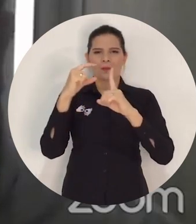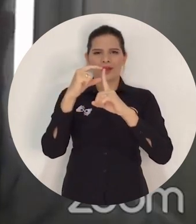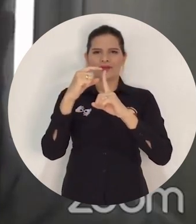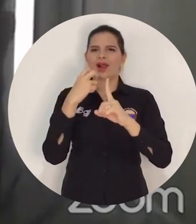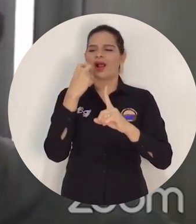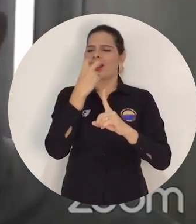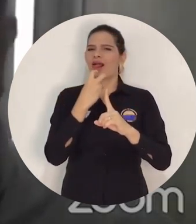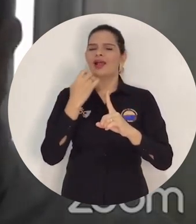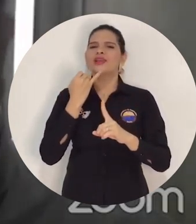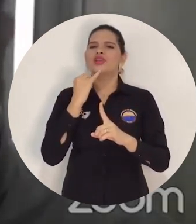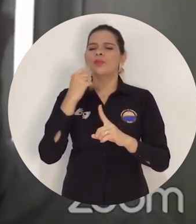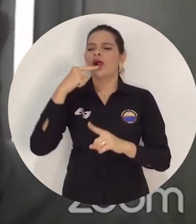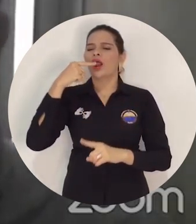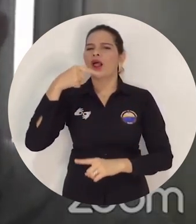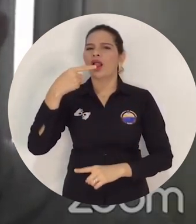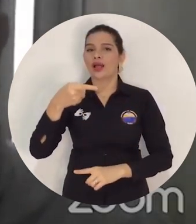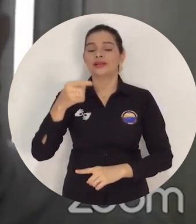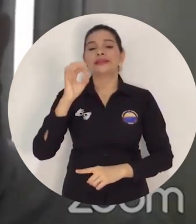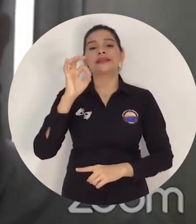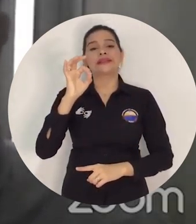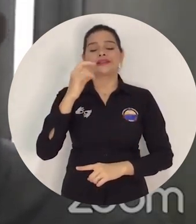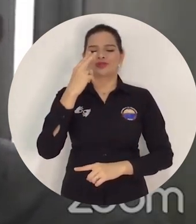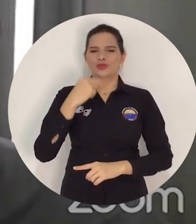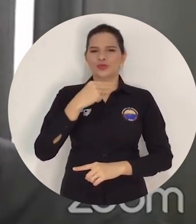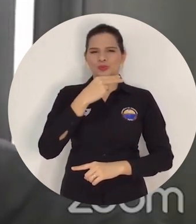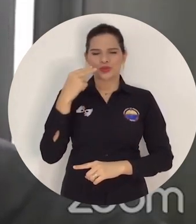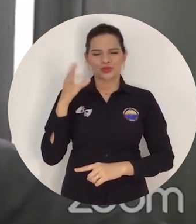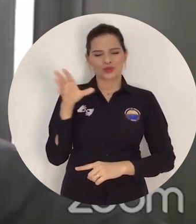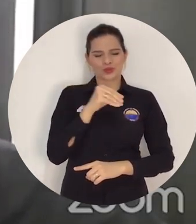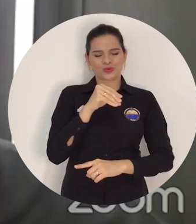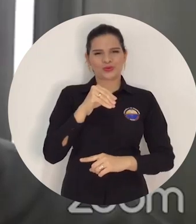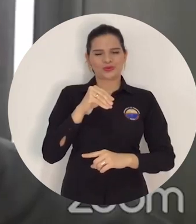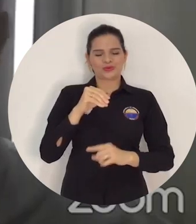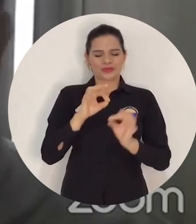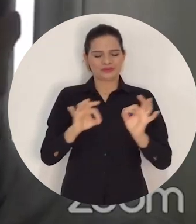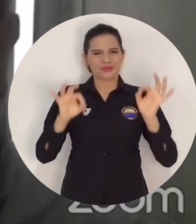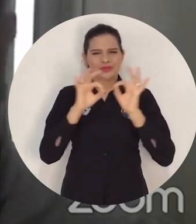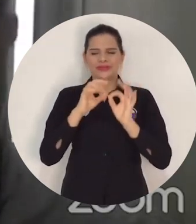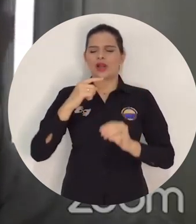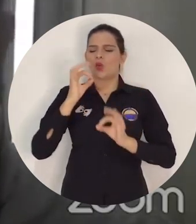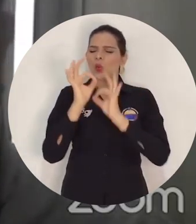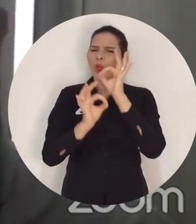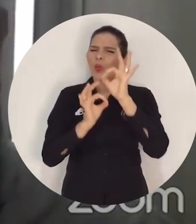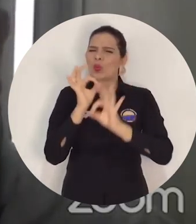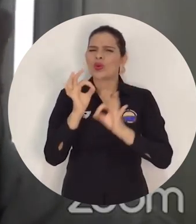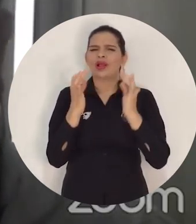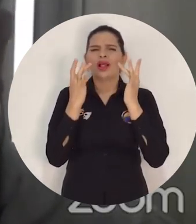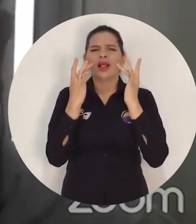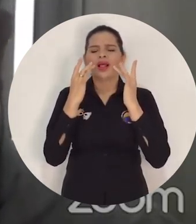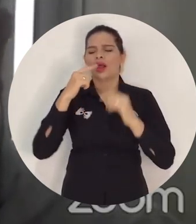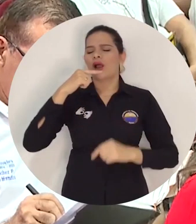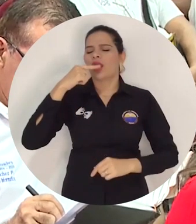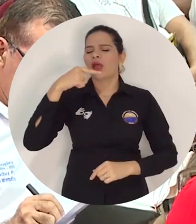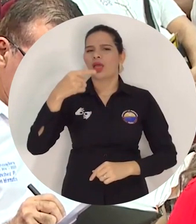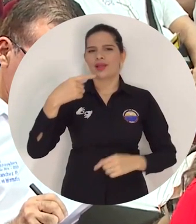temas tan interesantes. En este caso hago alusión a las instituciones encargadas de